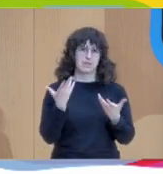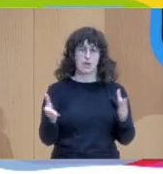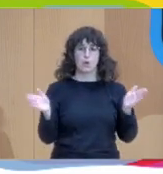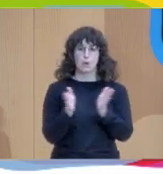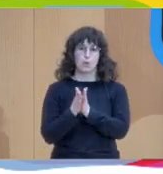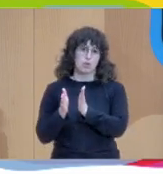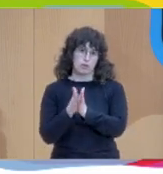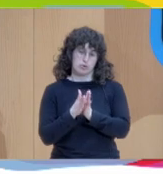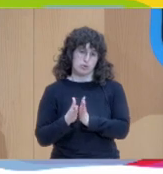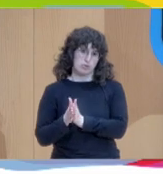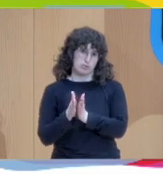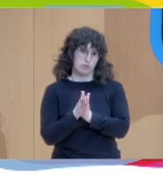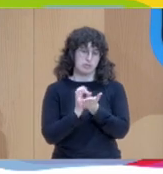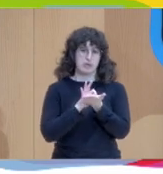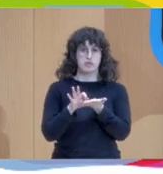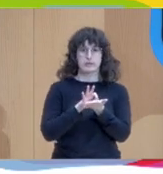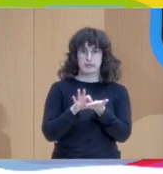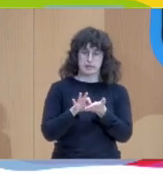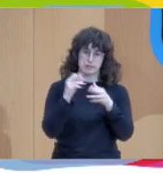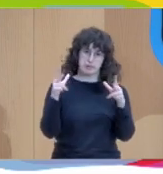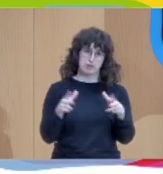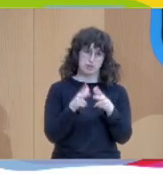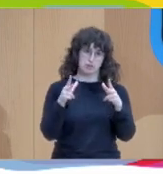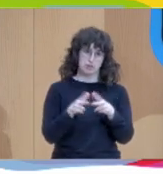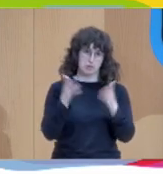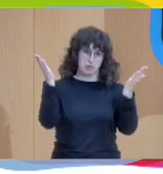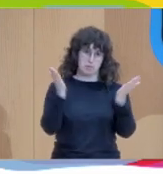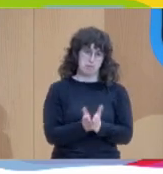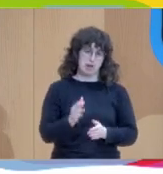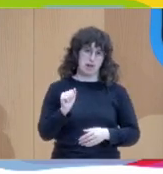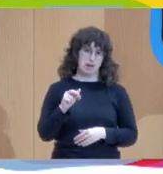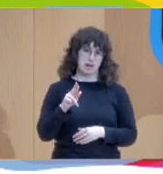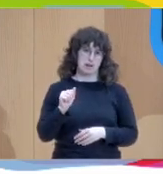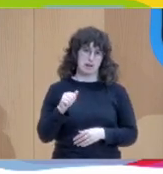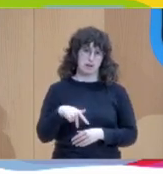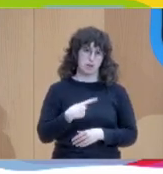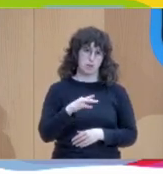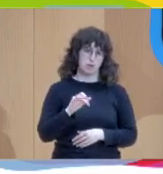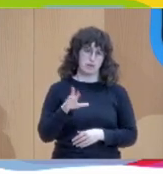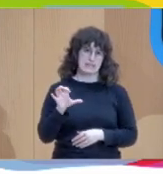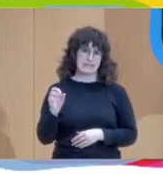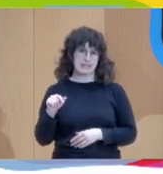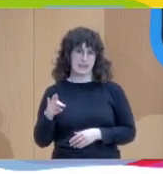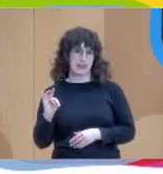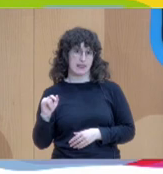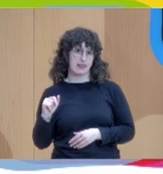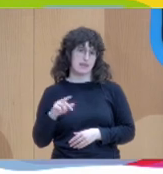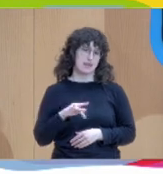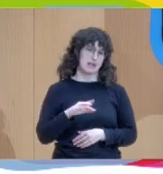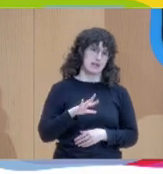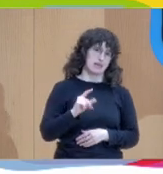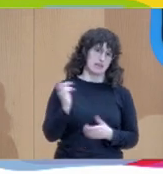de los servicios sociales del Valle de Aranguren, nuestros compañeros Santi y Rita, que se han formado con nosotros,